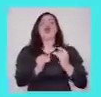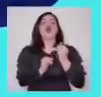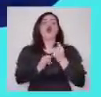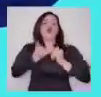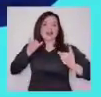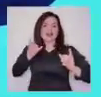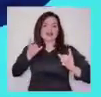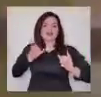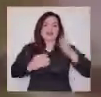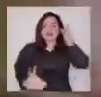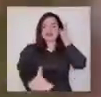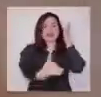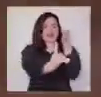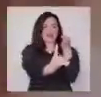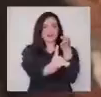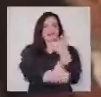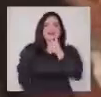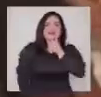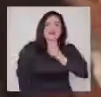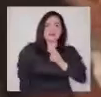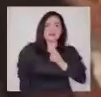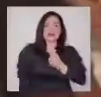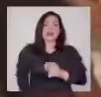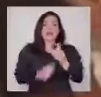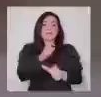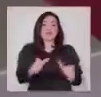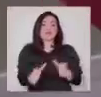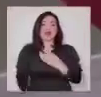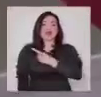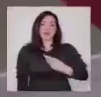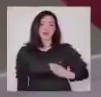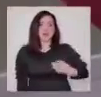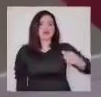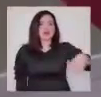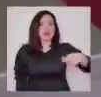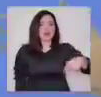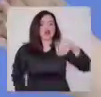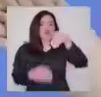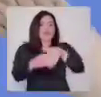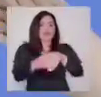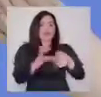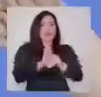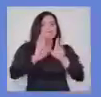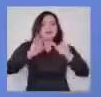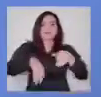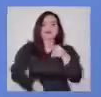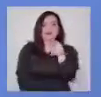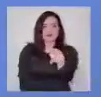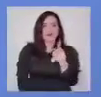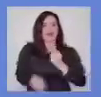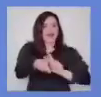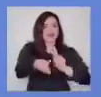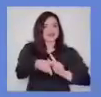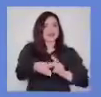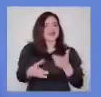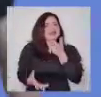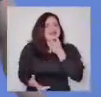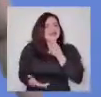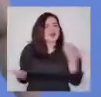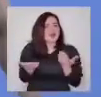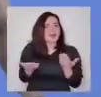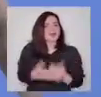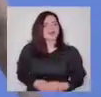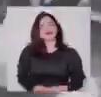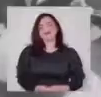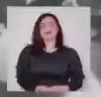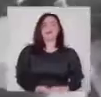digital directa. En Simple, que tus parlamentarios voten las leyes como tú lo harías. ¿Cómo? Simple,